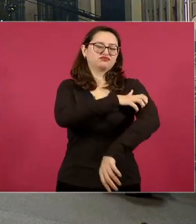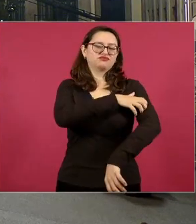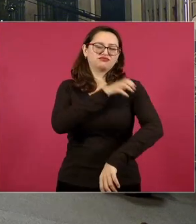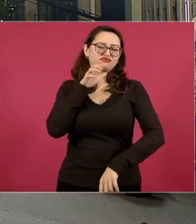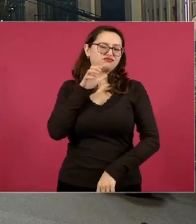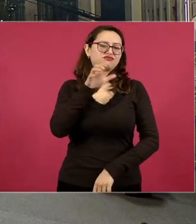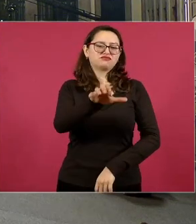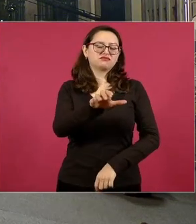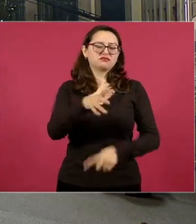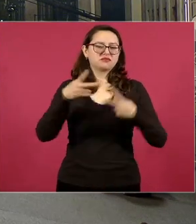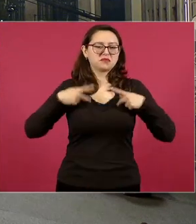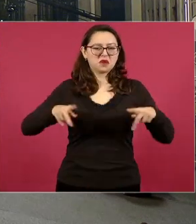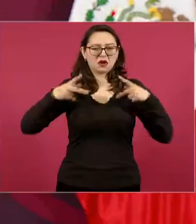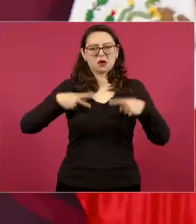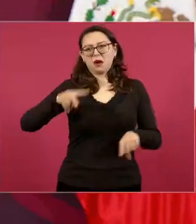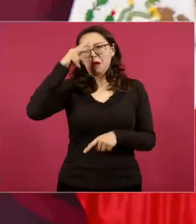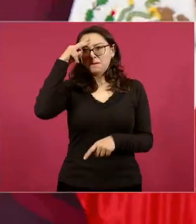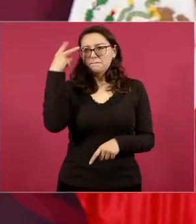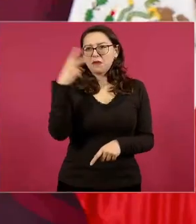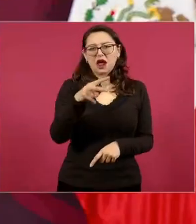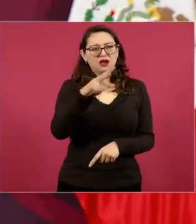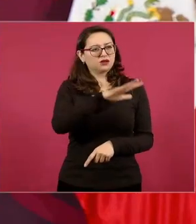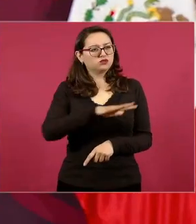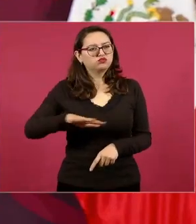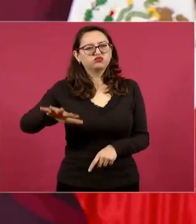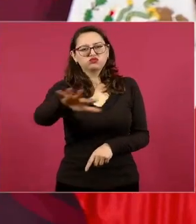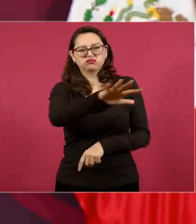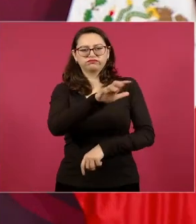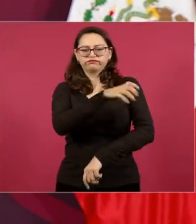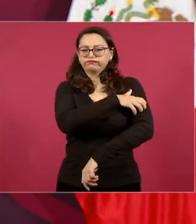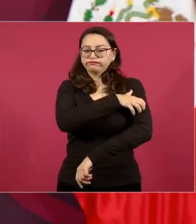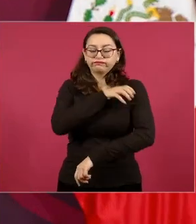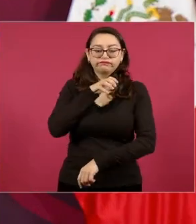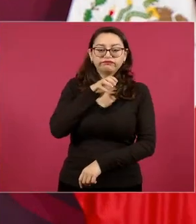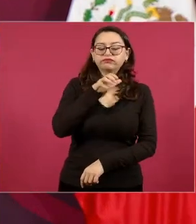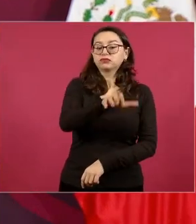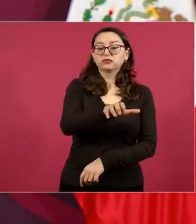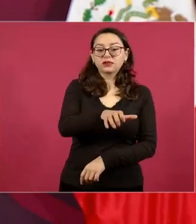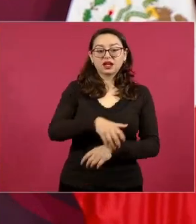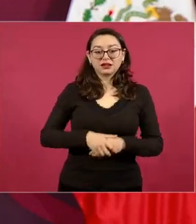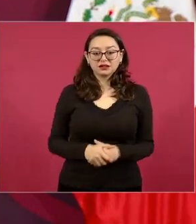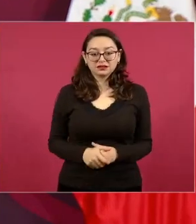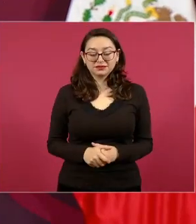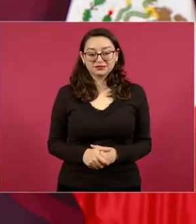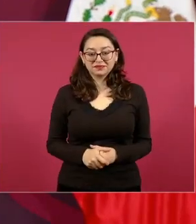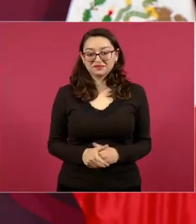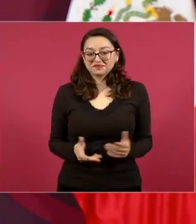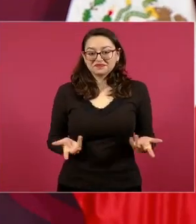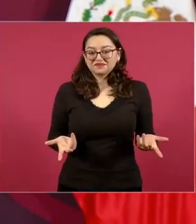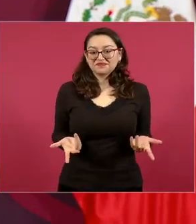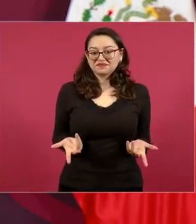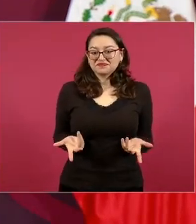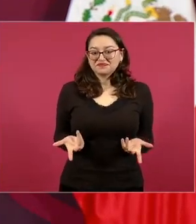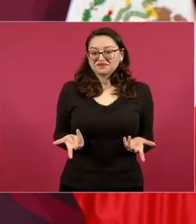el pueblo de México está muy empoderado mucho más que